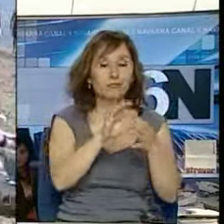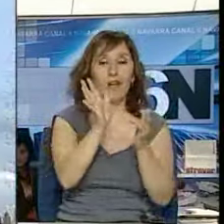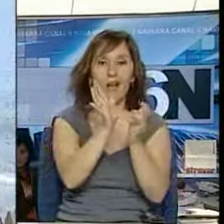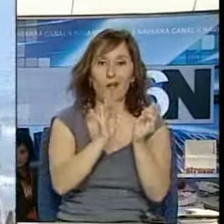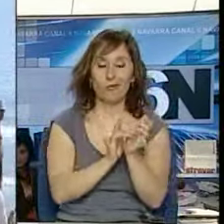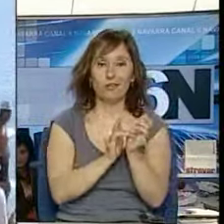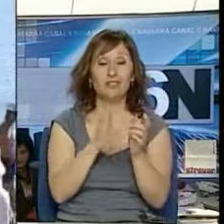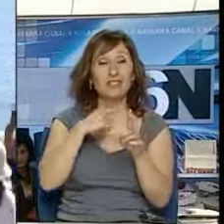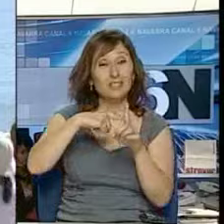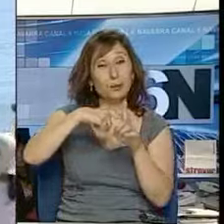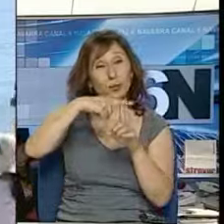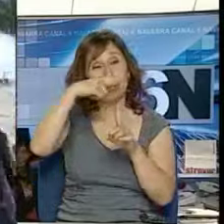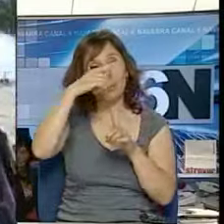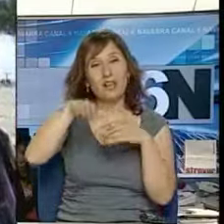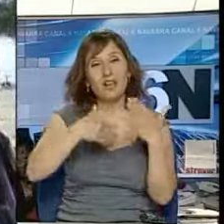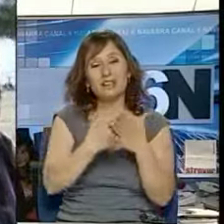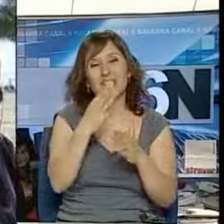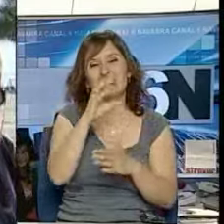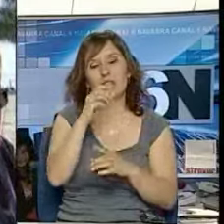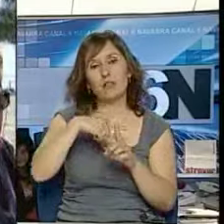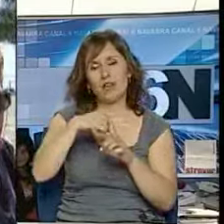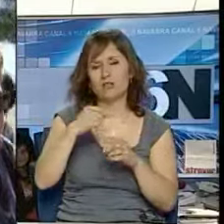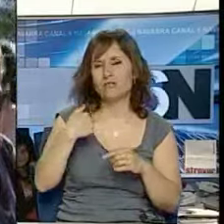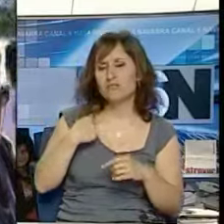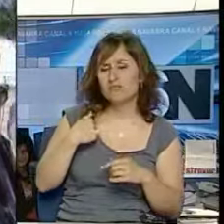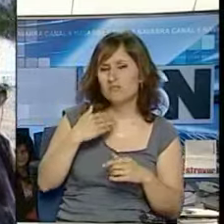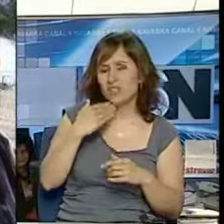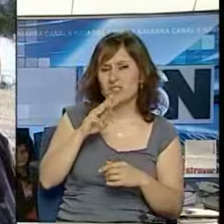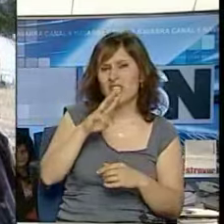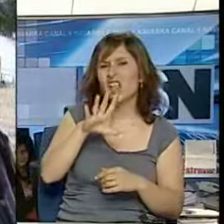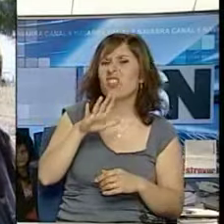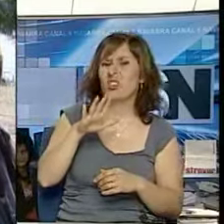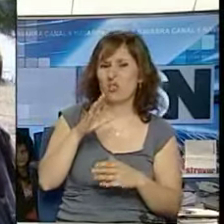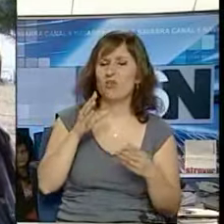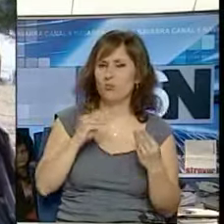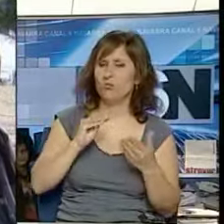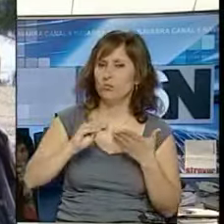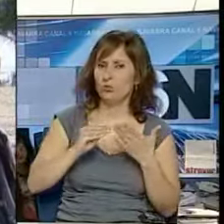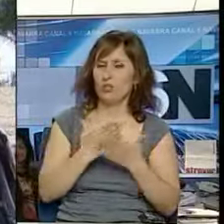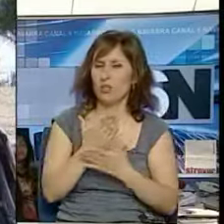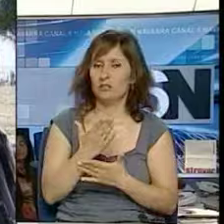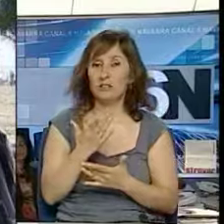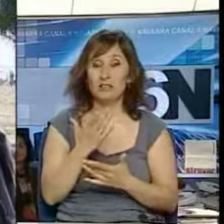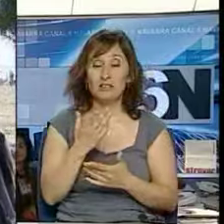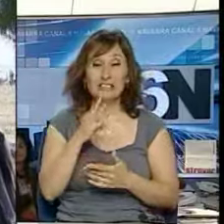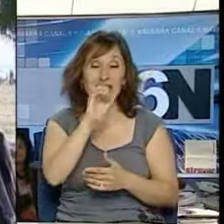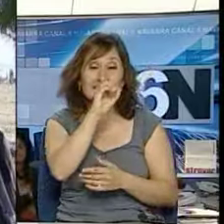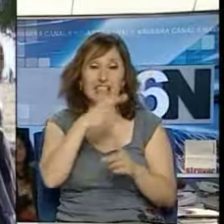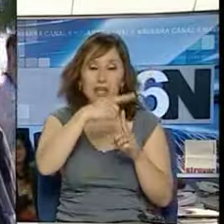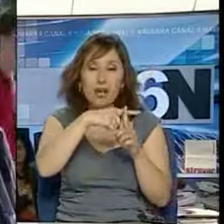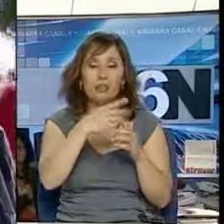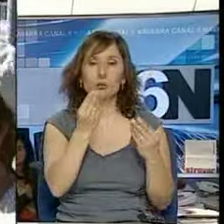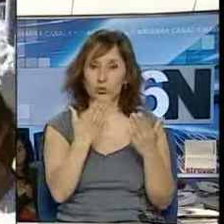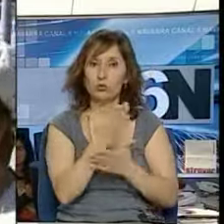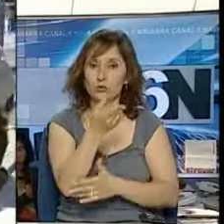los termómetros rozaron los 30 grados. Más de 35 y muchos días, muchos días. De 30 grados pues muchos